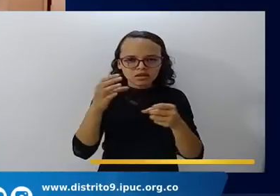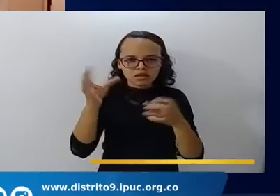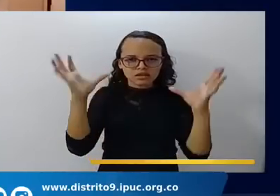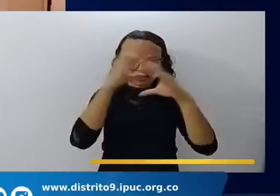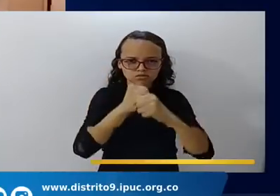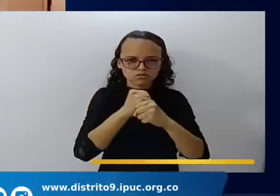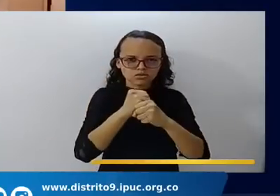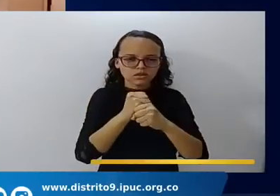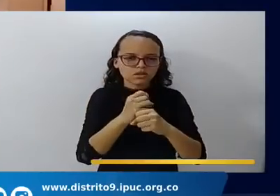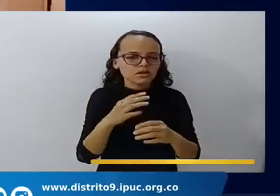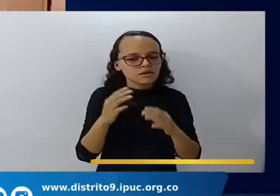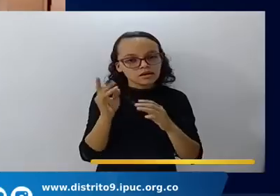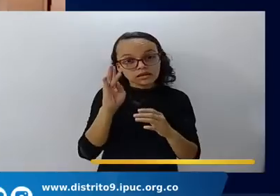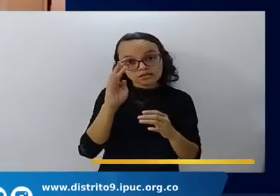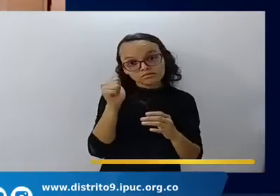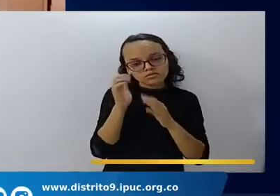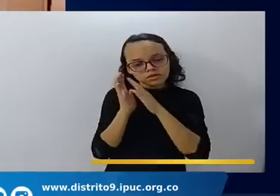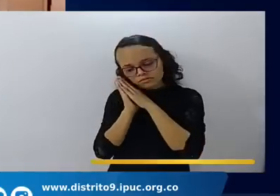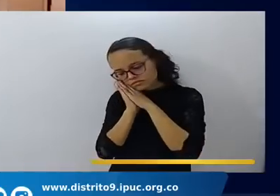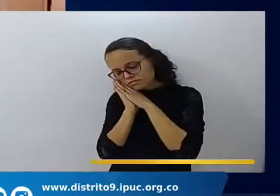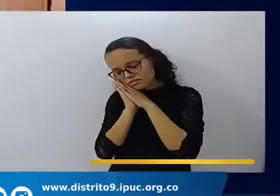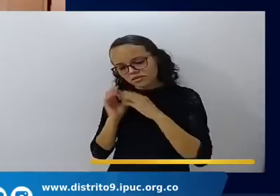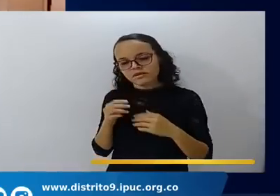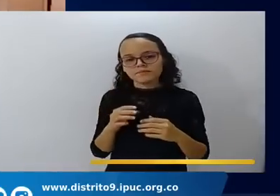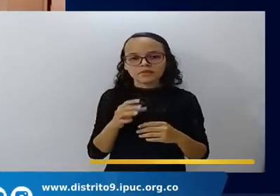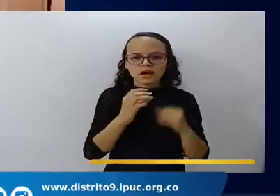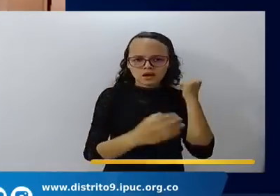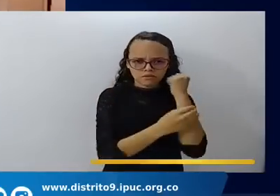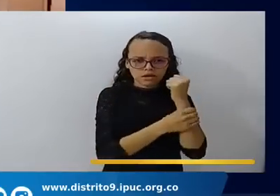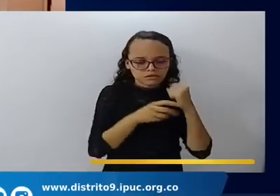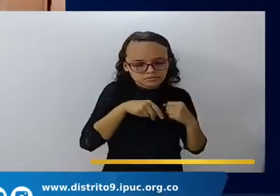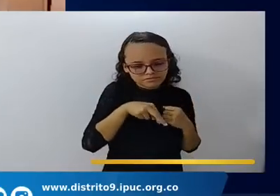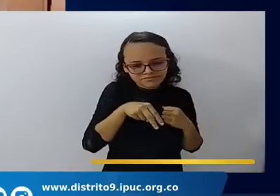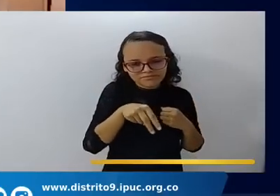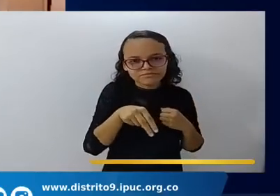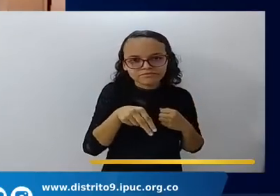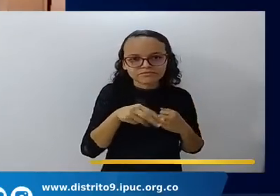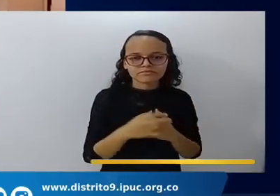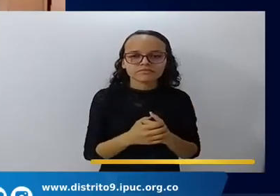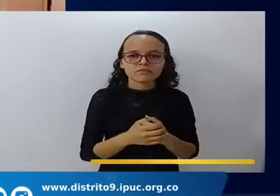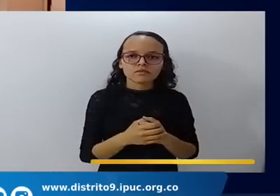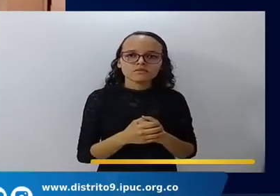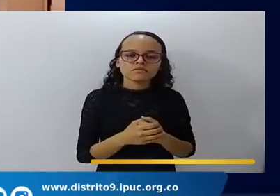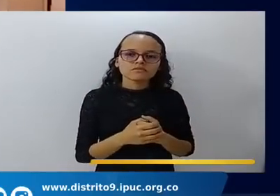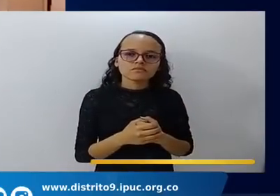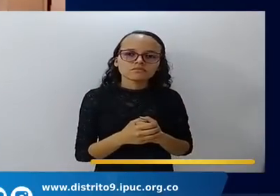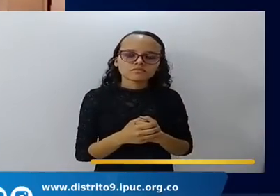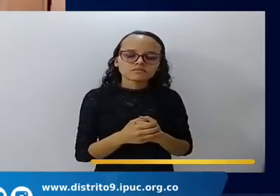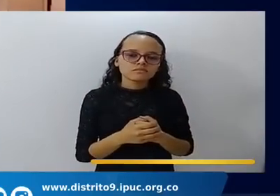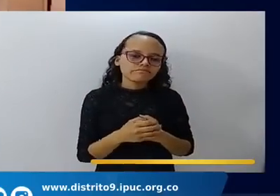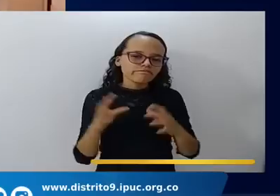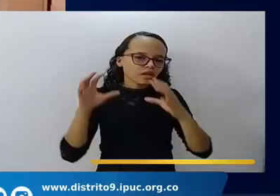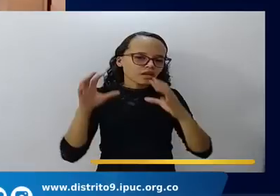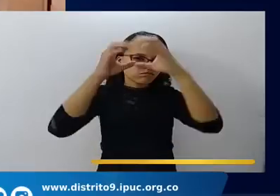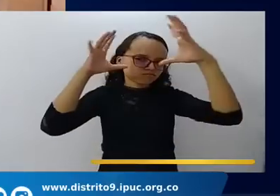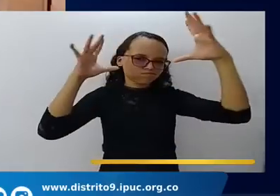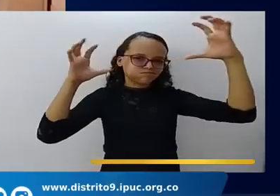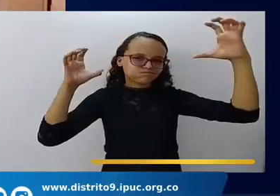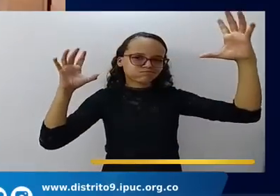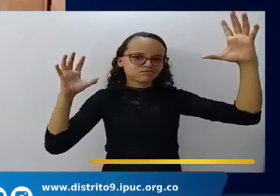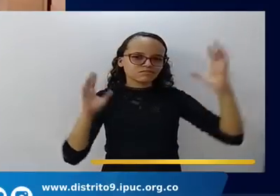Sara dormía, salía. Permítame, permítame imaginarlo así.